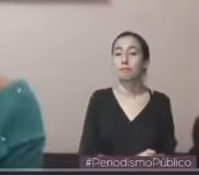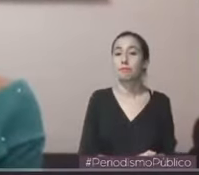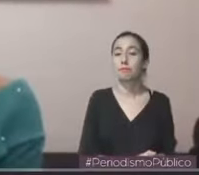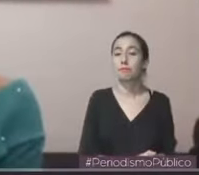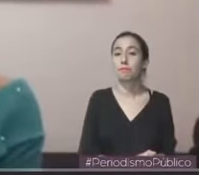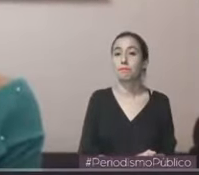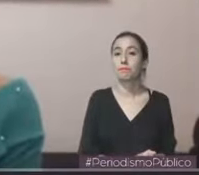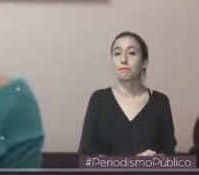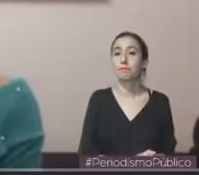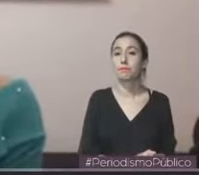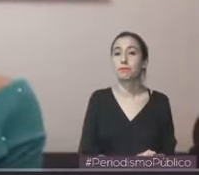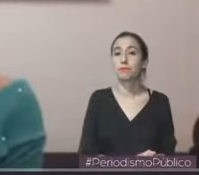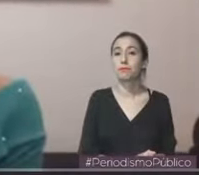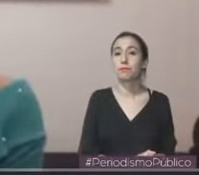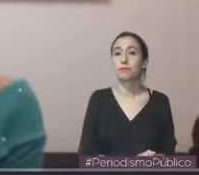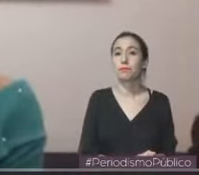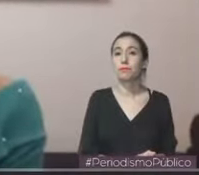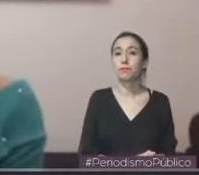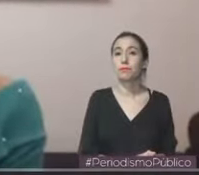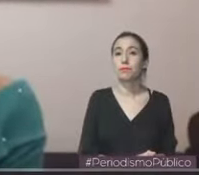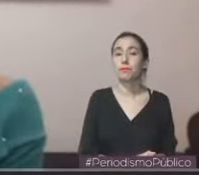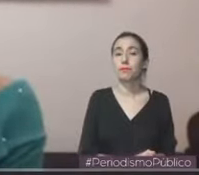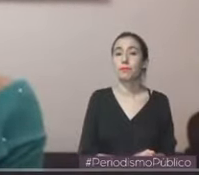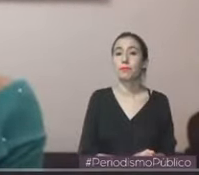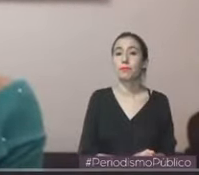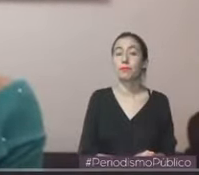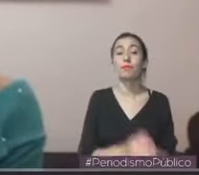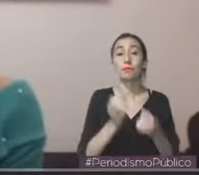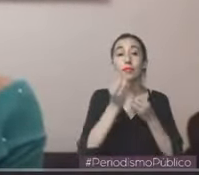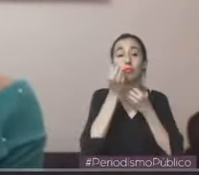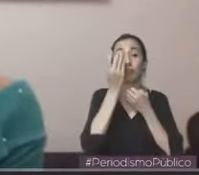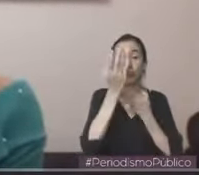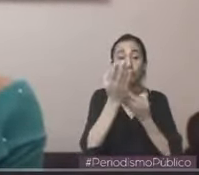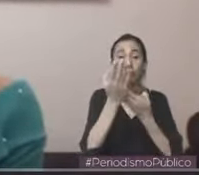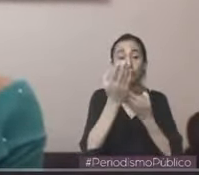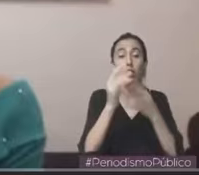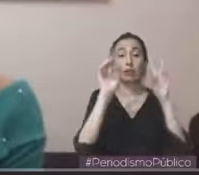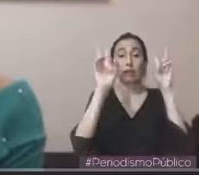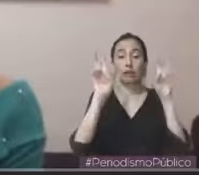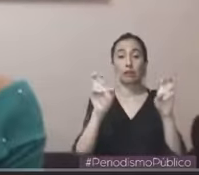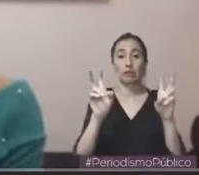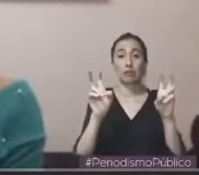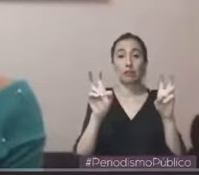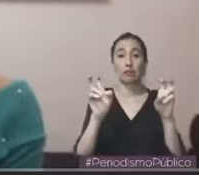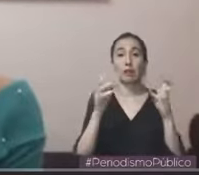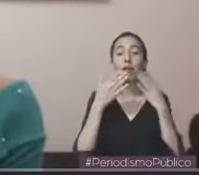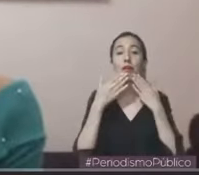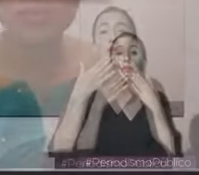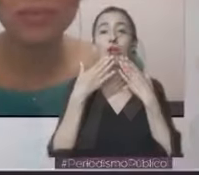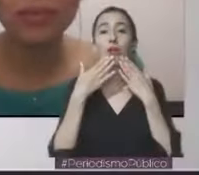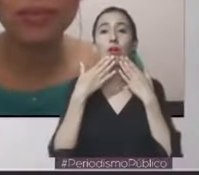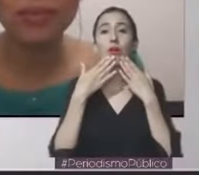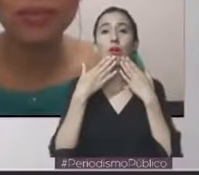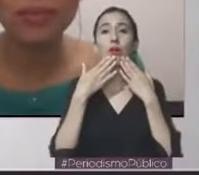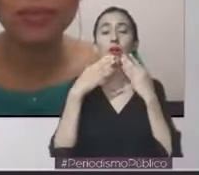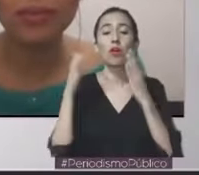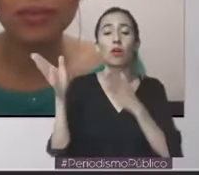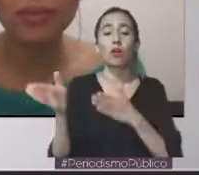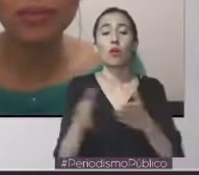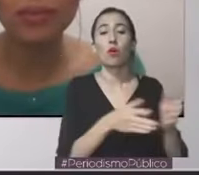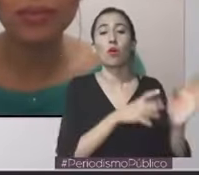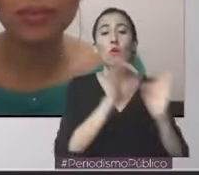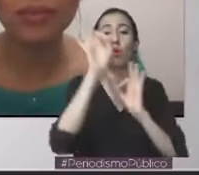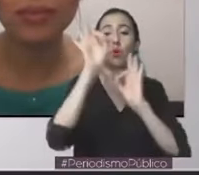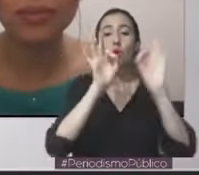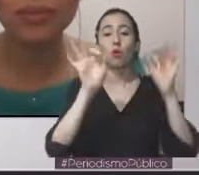Bueno, vamos a presentar ahora una siguiente información relacionada a la cuarentena por el COVID-19 que